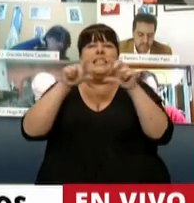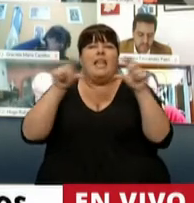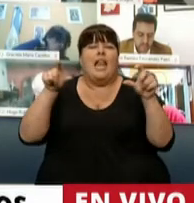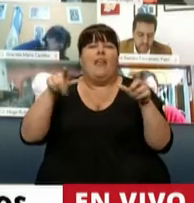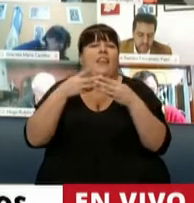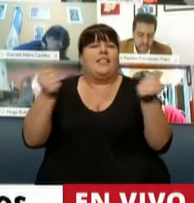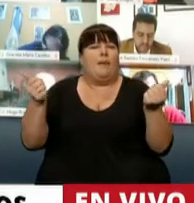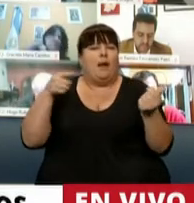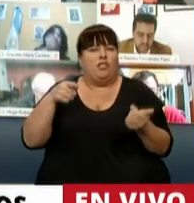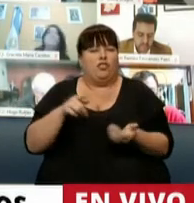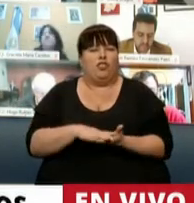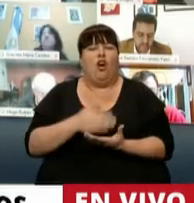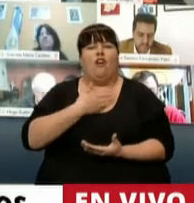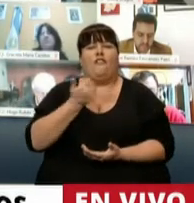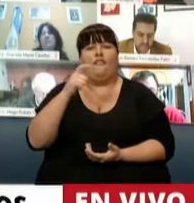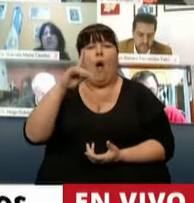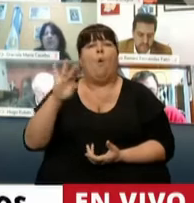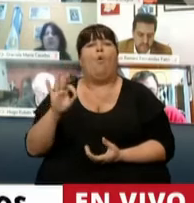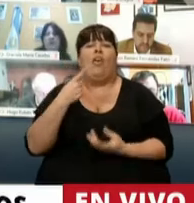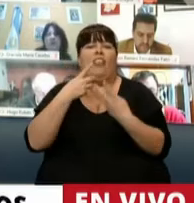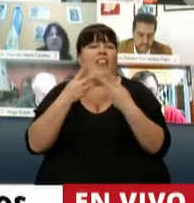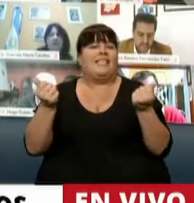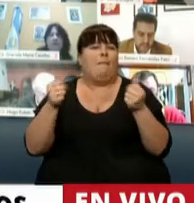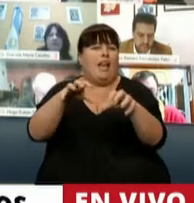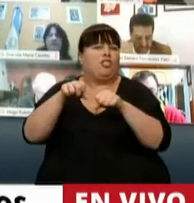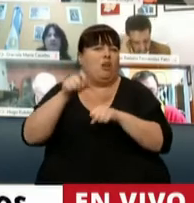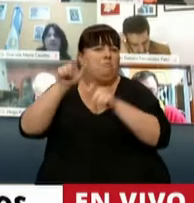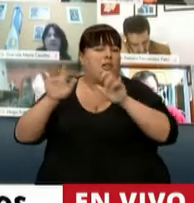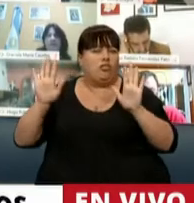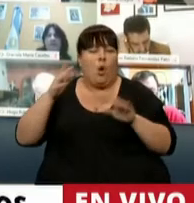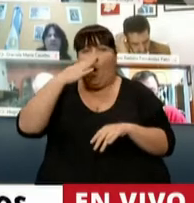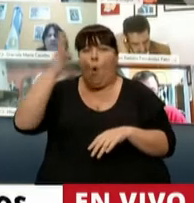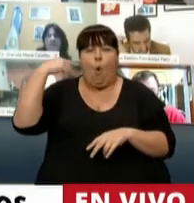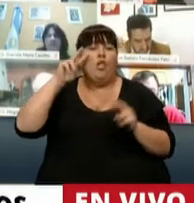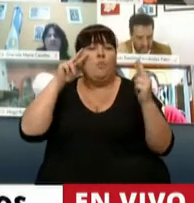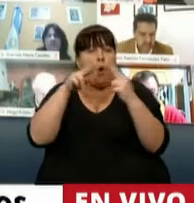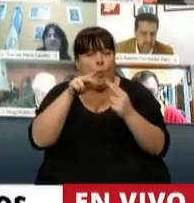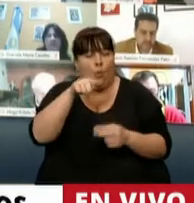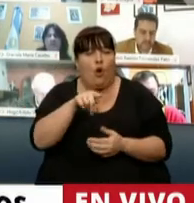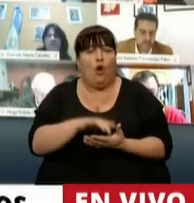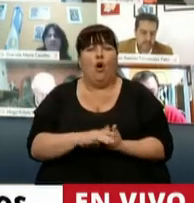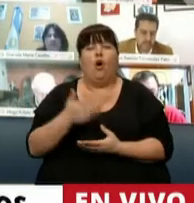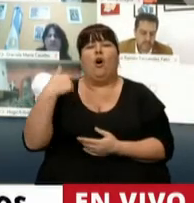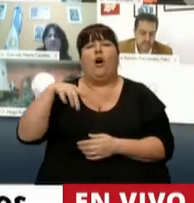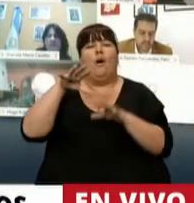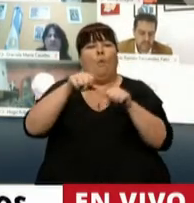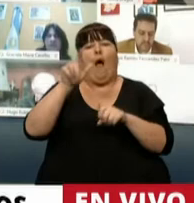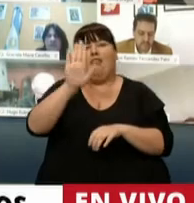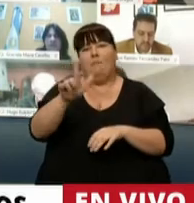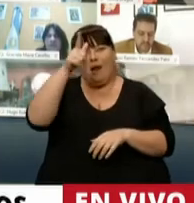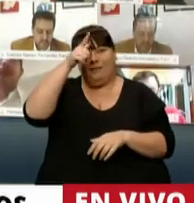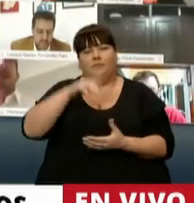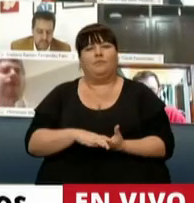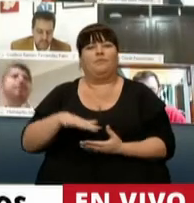de la desaparición de Facundo es desaparición forzada de personas. La última vez que se lo vio fue en el retén de Mayor